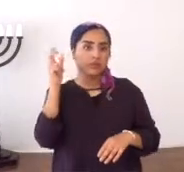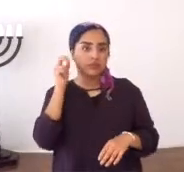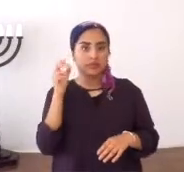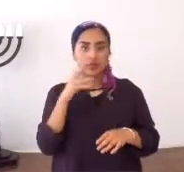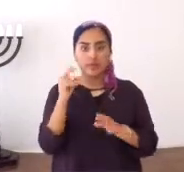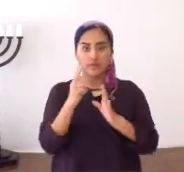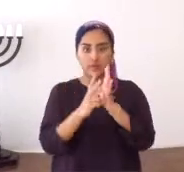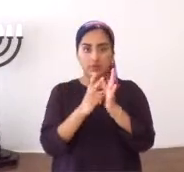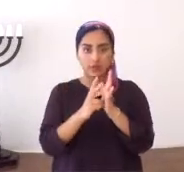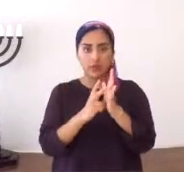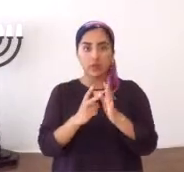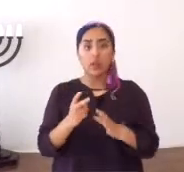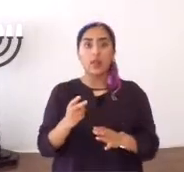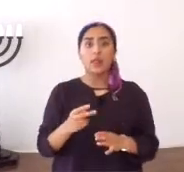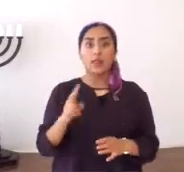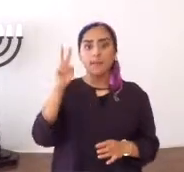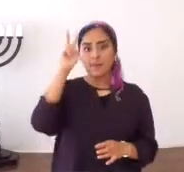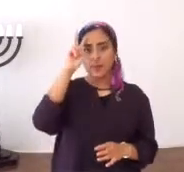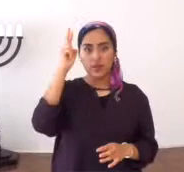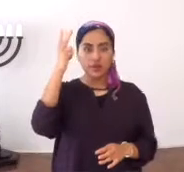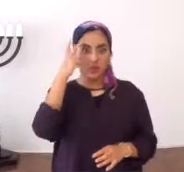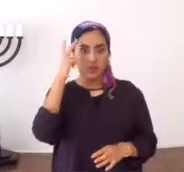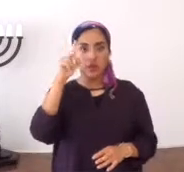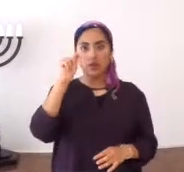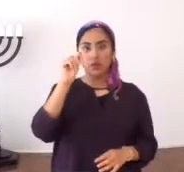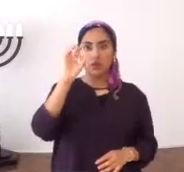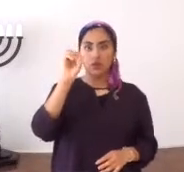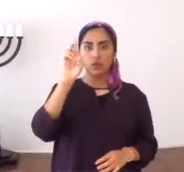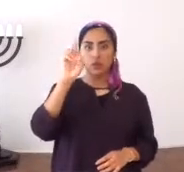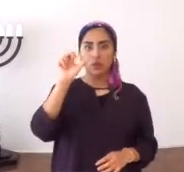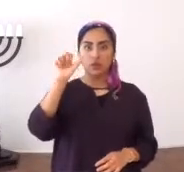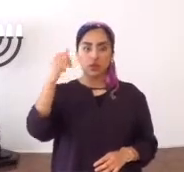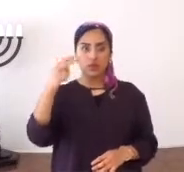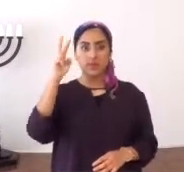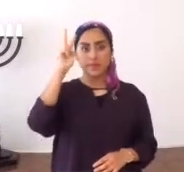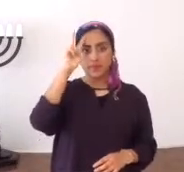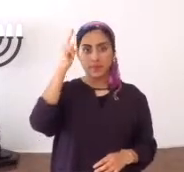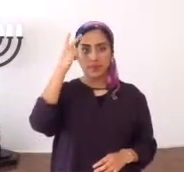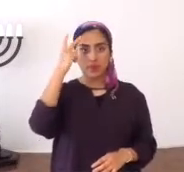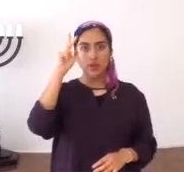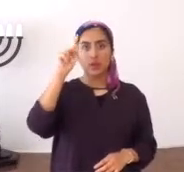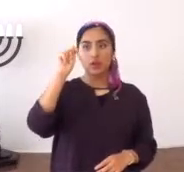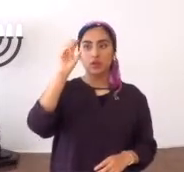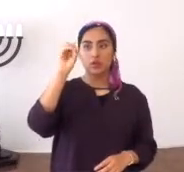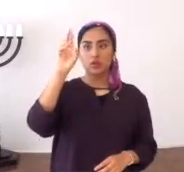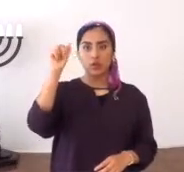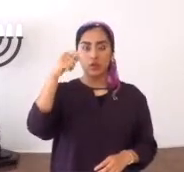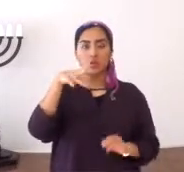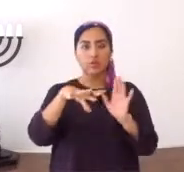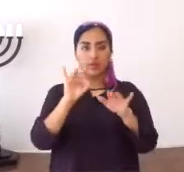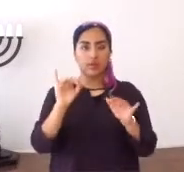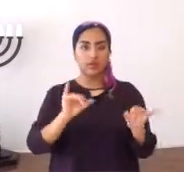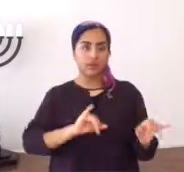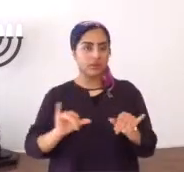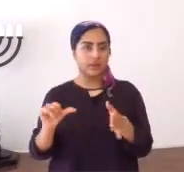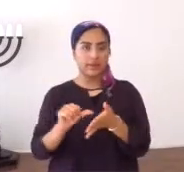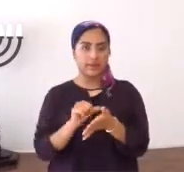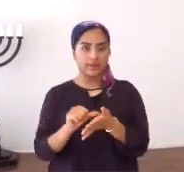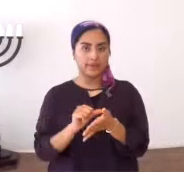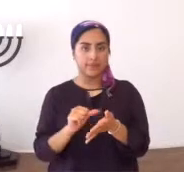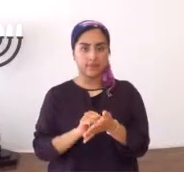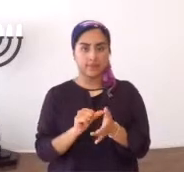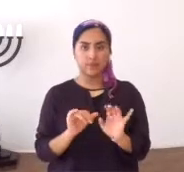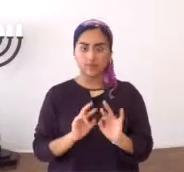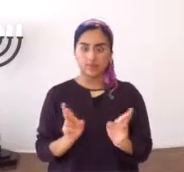bien explicado, en los audios, y en los videos, de la mala interpretación, de la Torah, la mala interpretación, de la Torah, que también